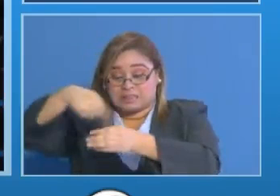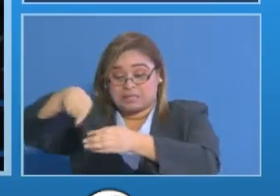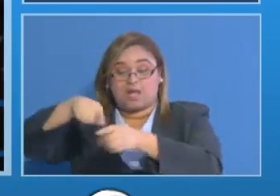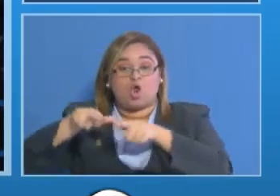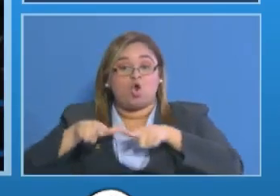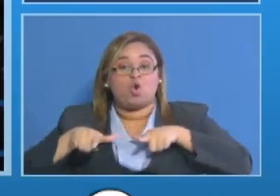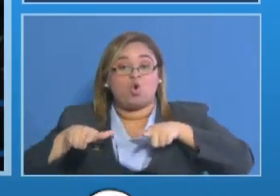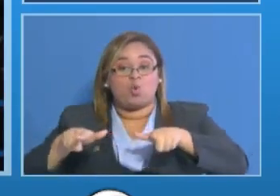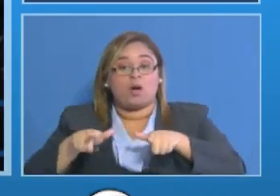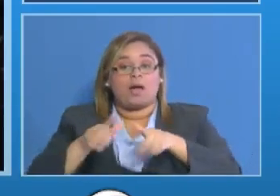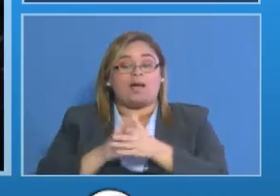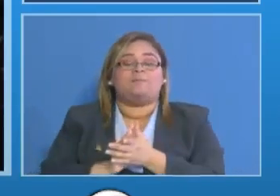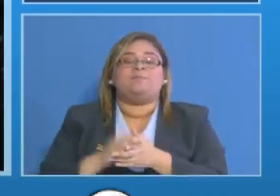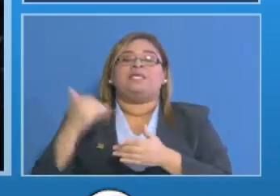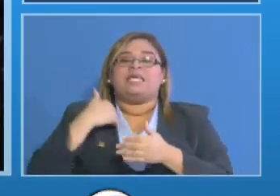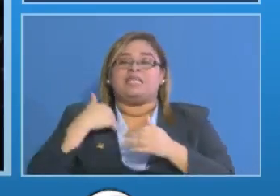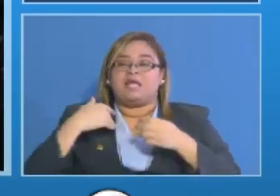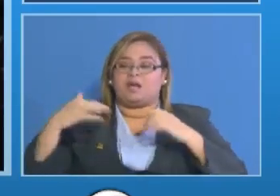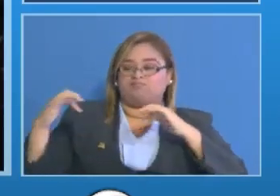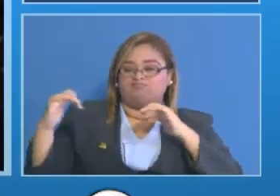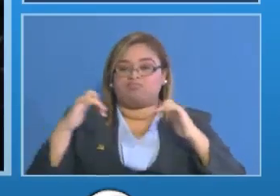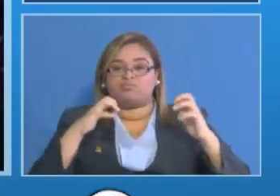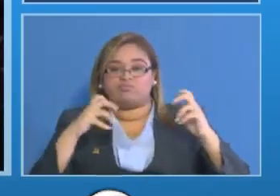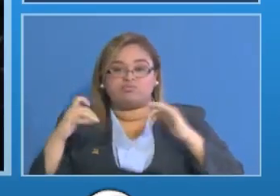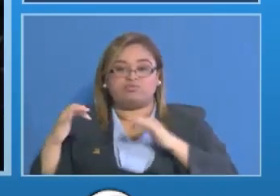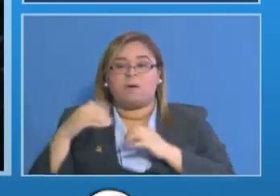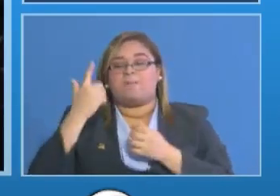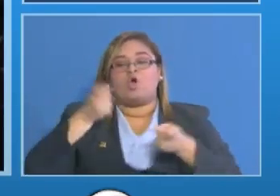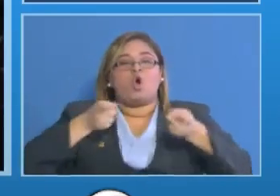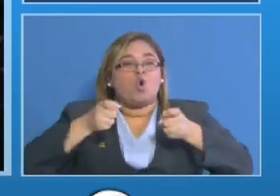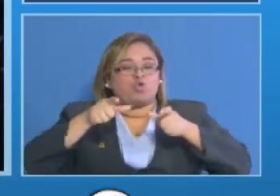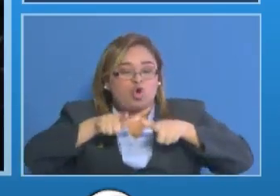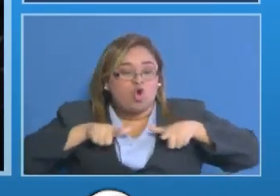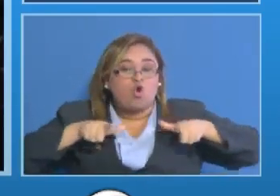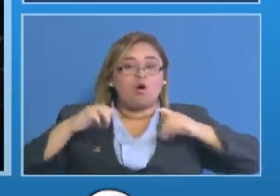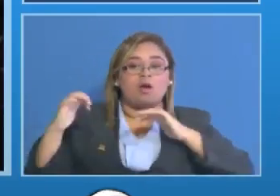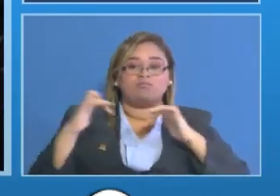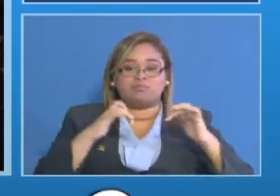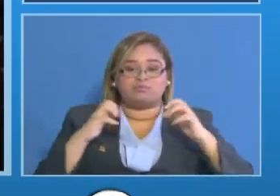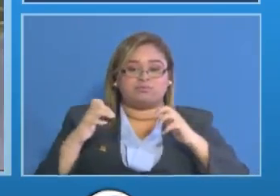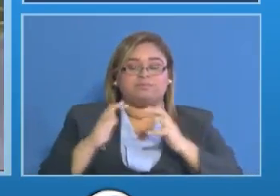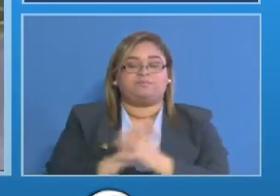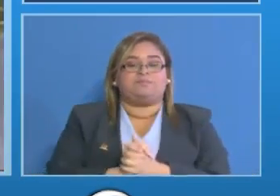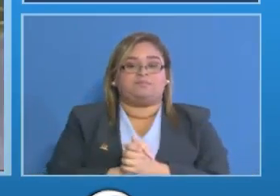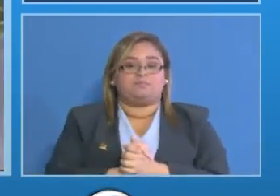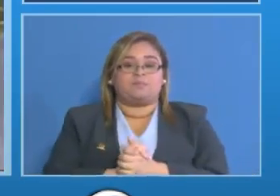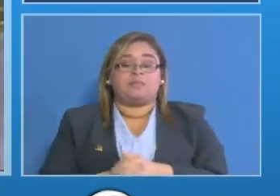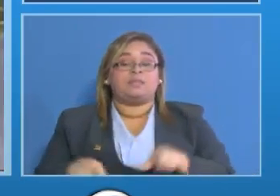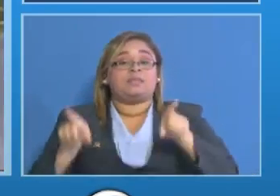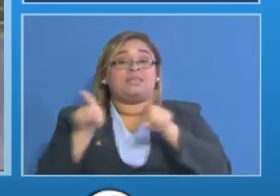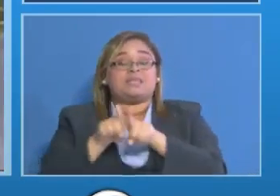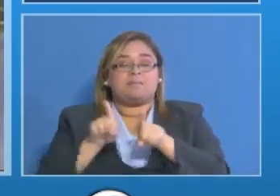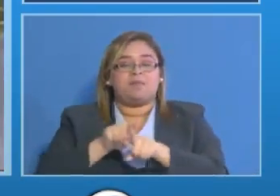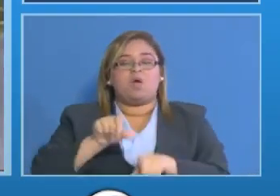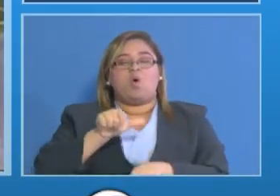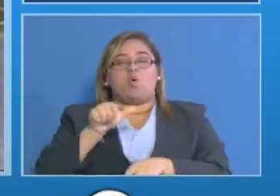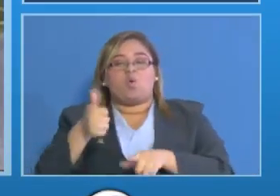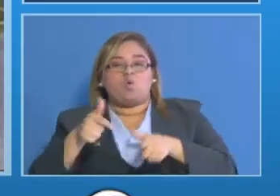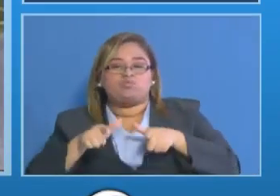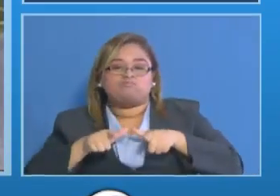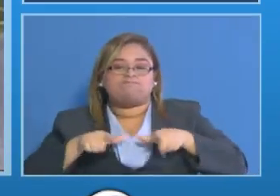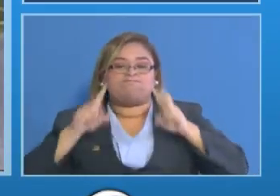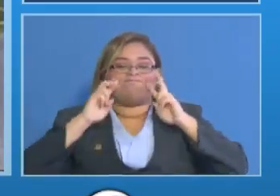y que mantienen rivalidades por el control territorial en otro otro hecho relevante fue una operación